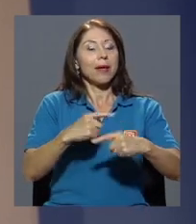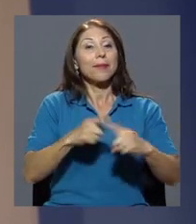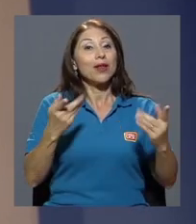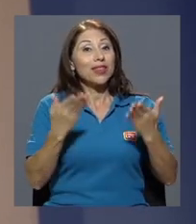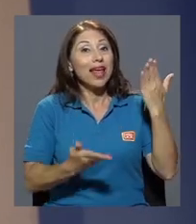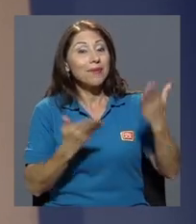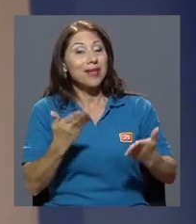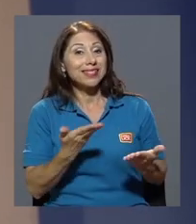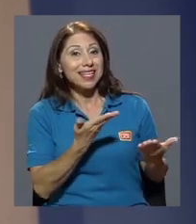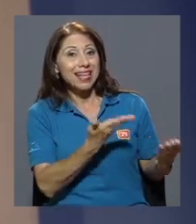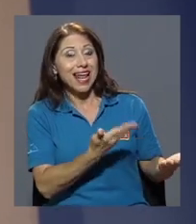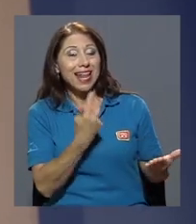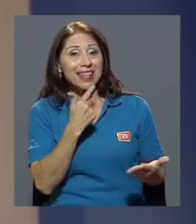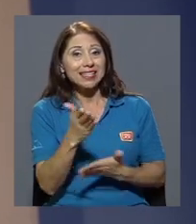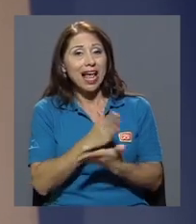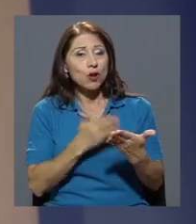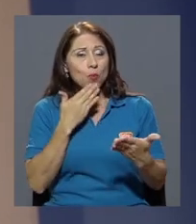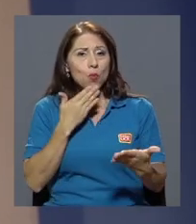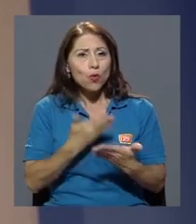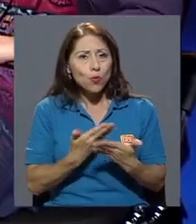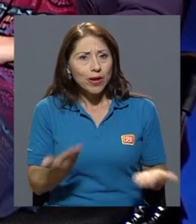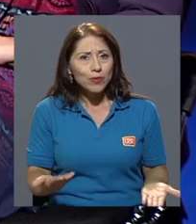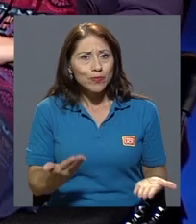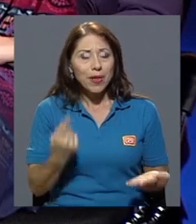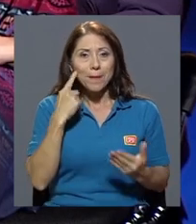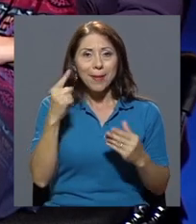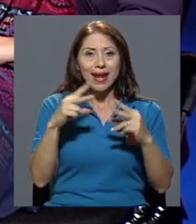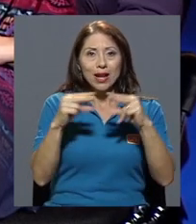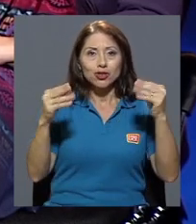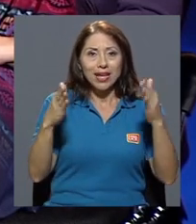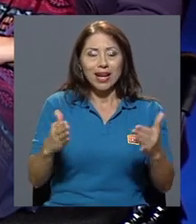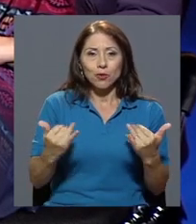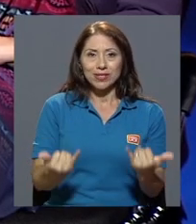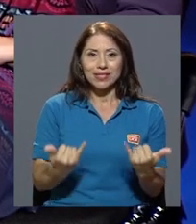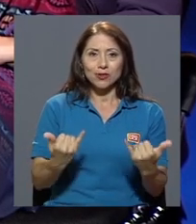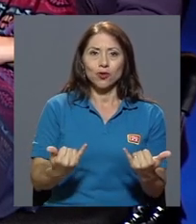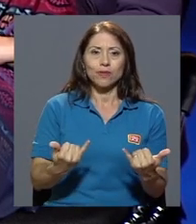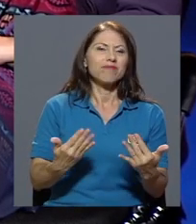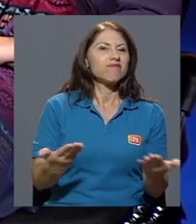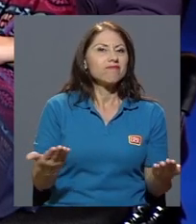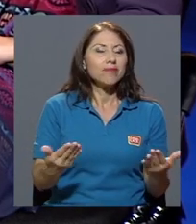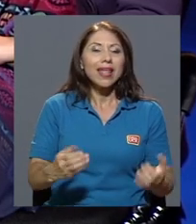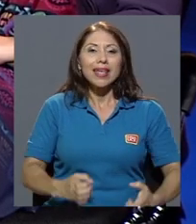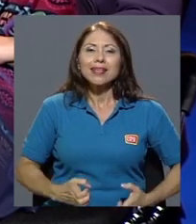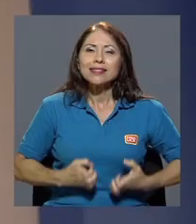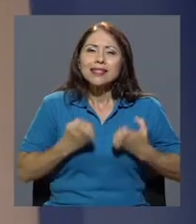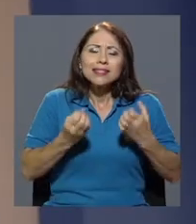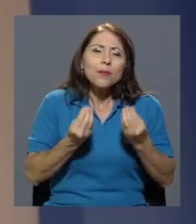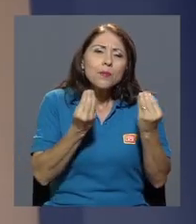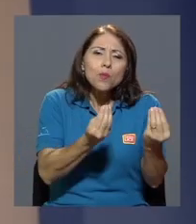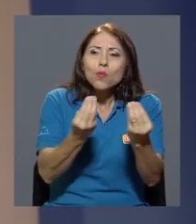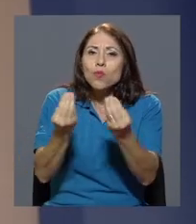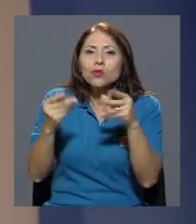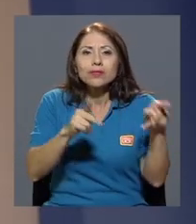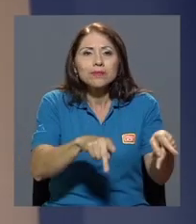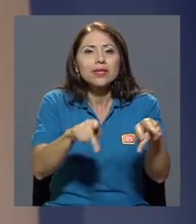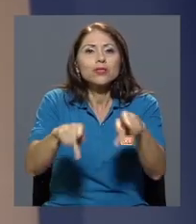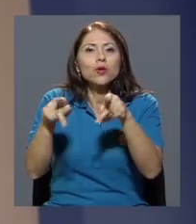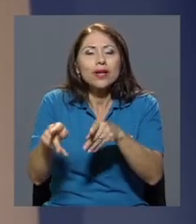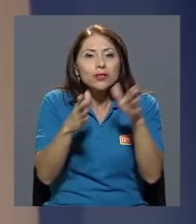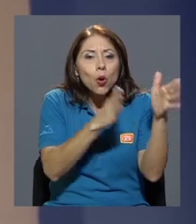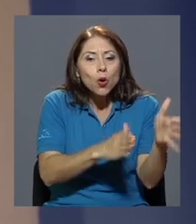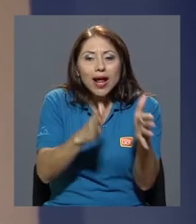tal vez Iliana dice algo que resulta muy muy bueno para los nicaragüenses hoy y es que existe una gran cantidad de personas